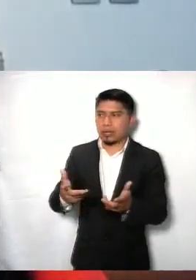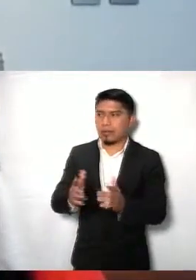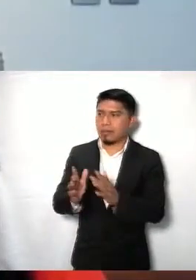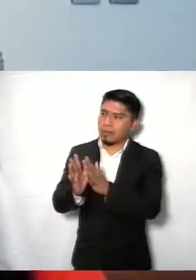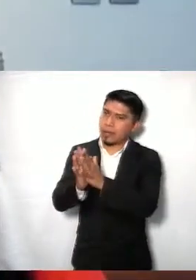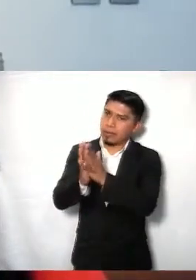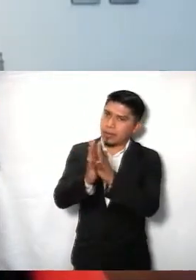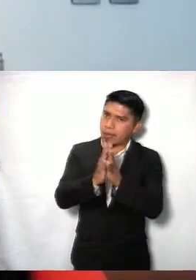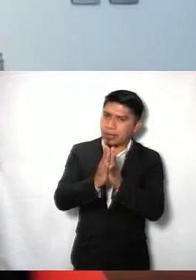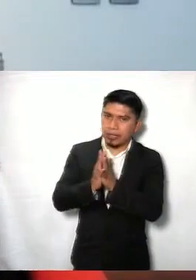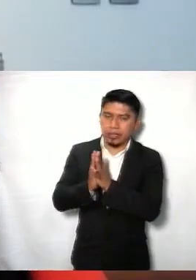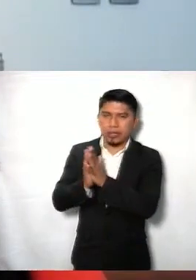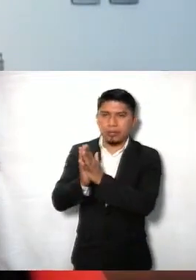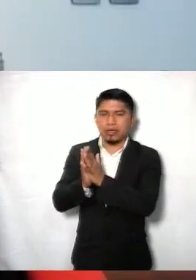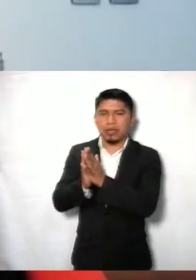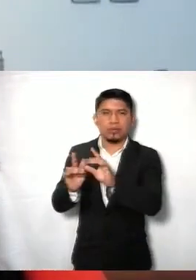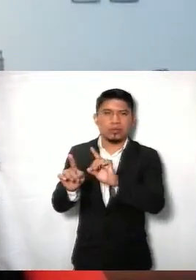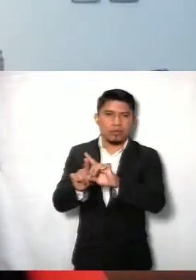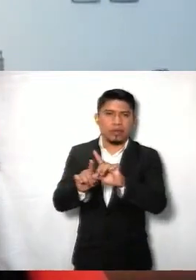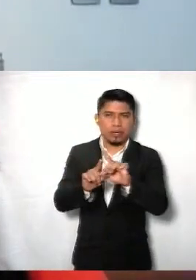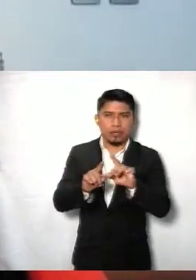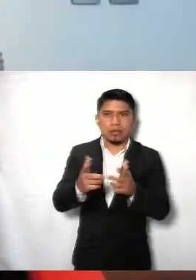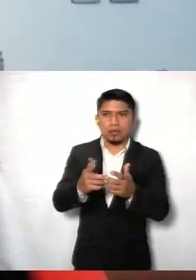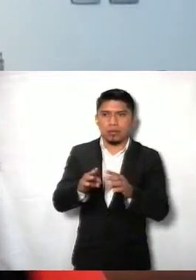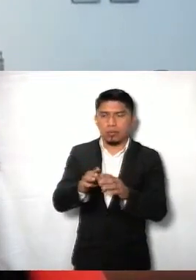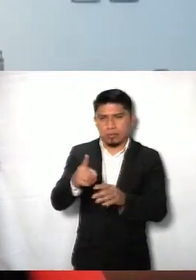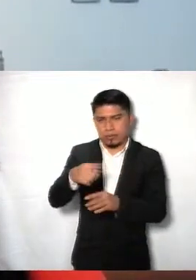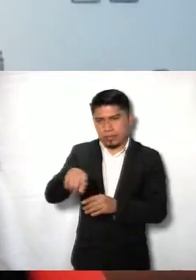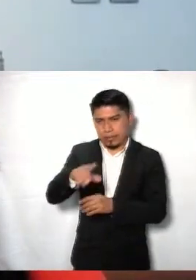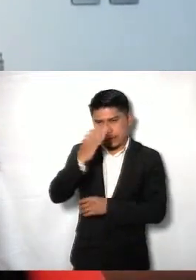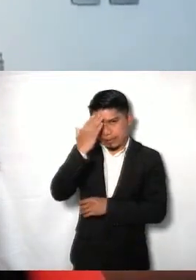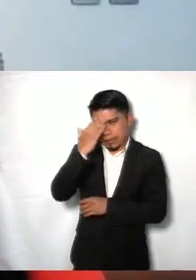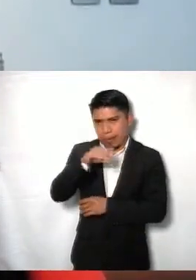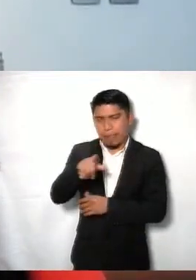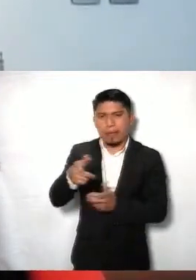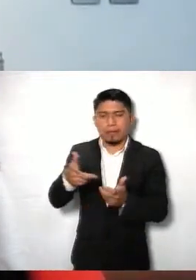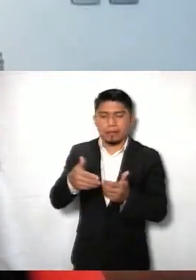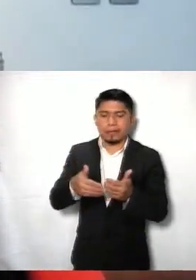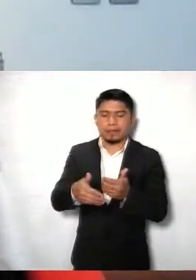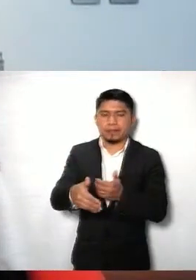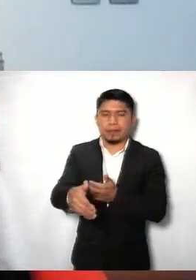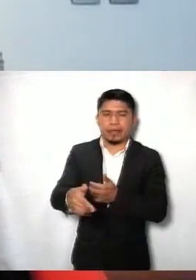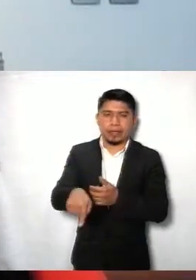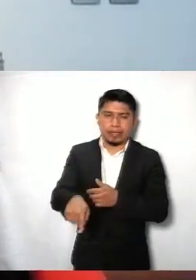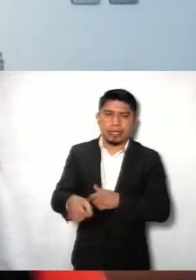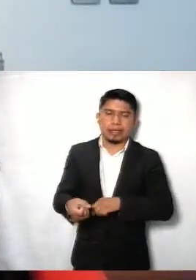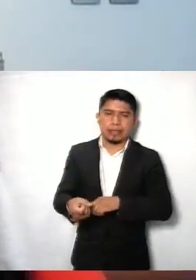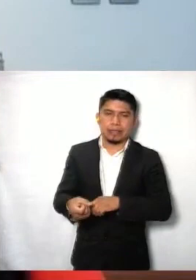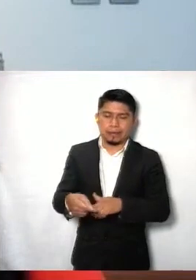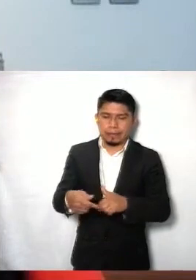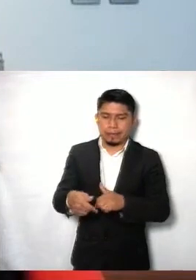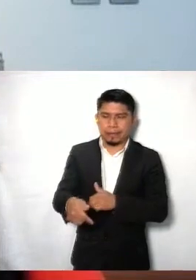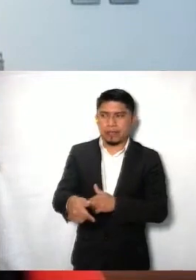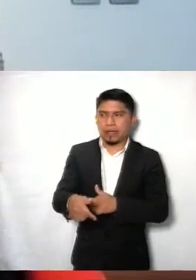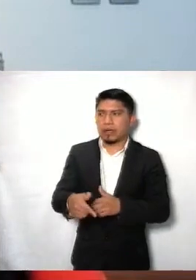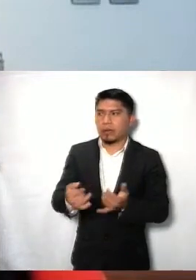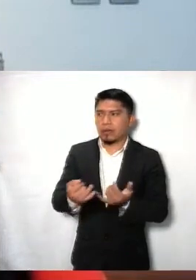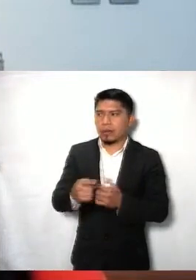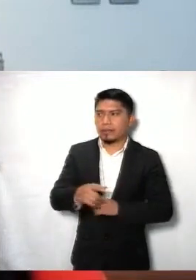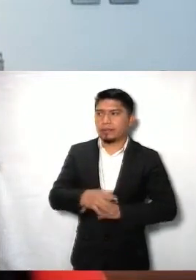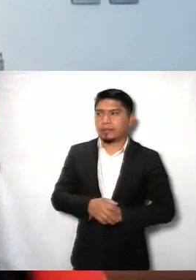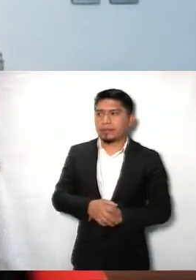participen activamente ustedes todas y todos jóvenes en las actividades que vamos a hacer así a lo largo de esta jornada. Pero también en la final,